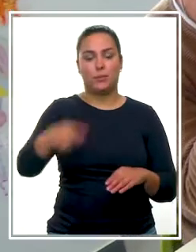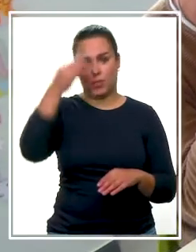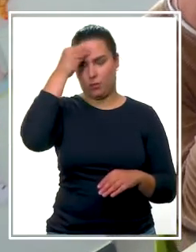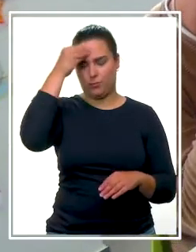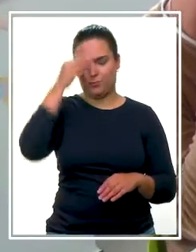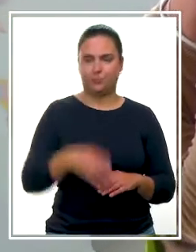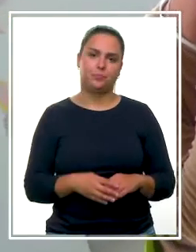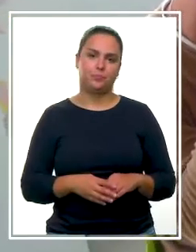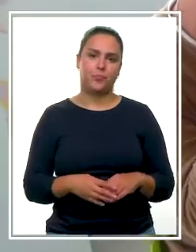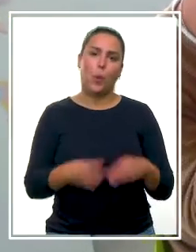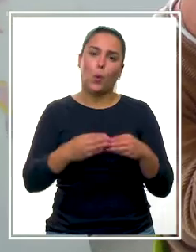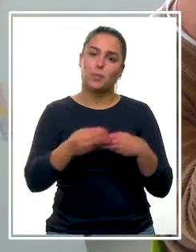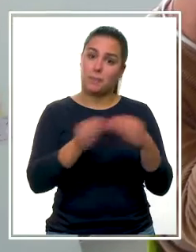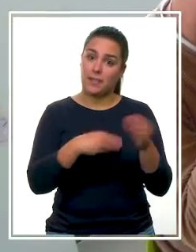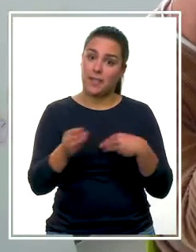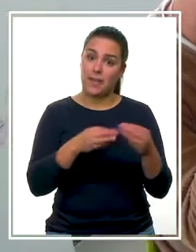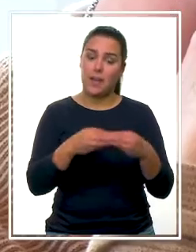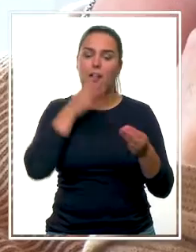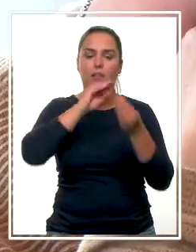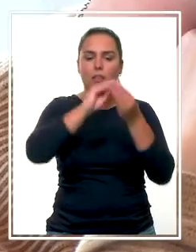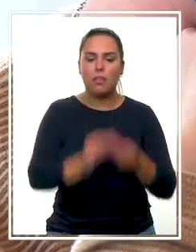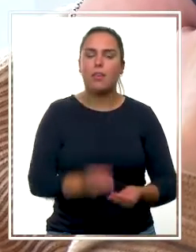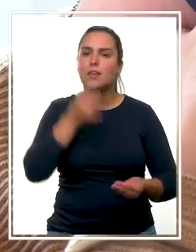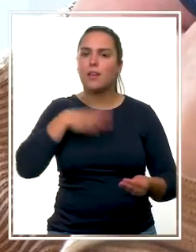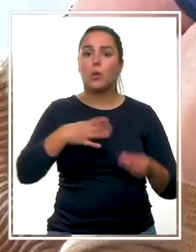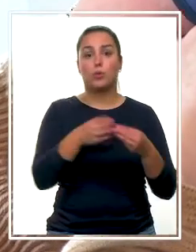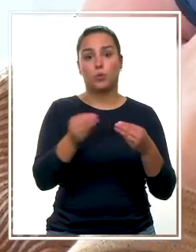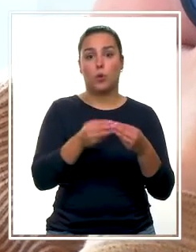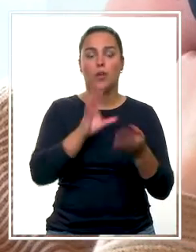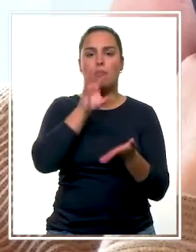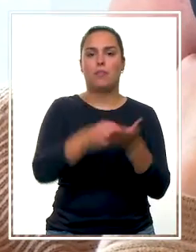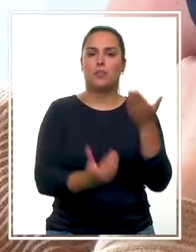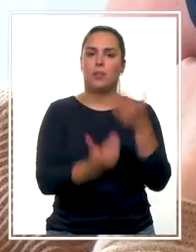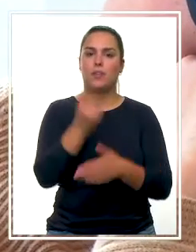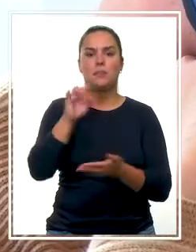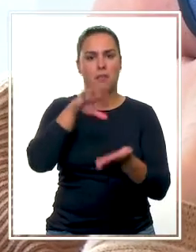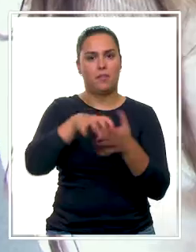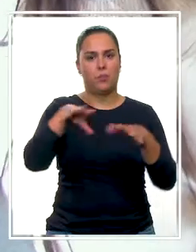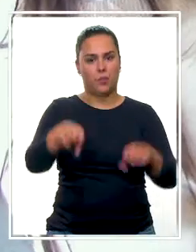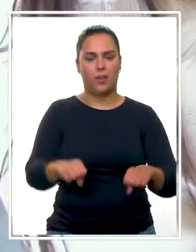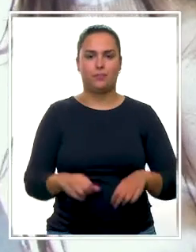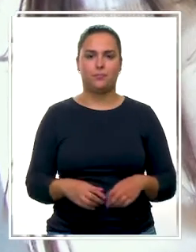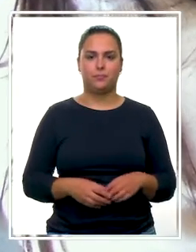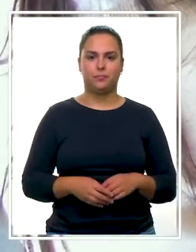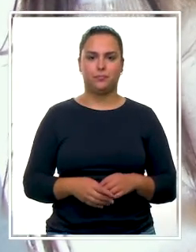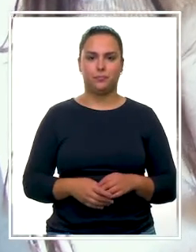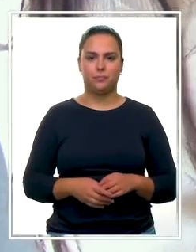cognitivo, utilizando materiales propios que elaboran los mismos usuarios del centro de día y del centro ocupacional.